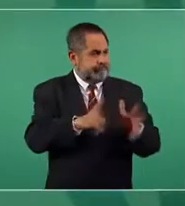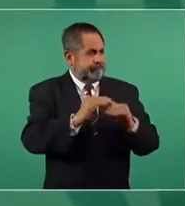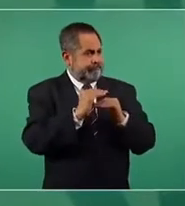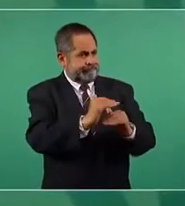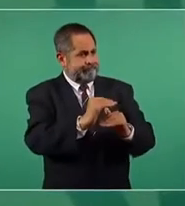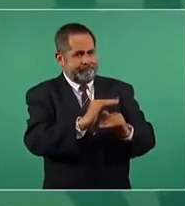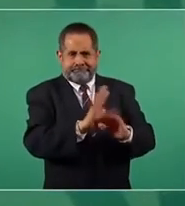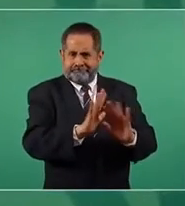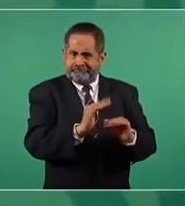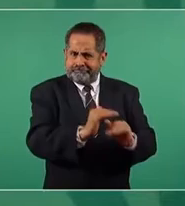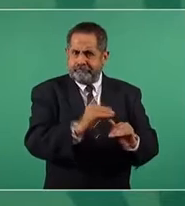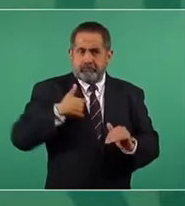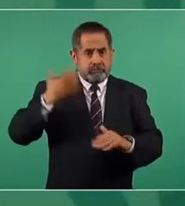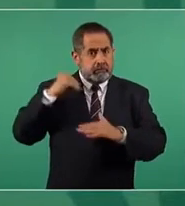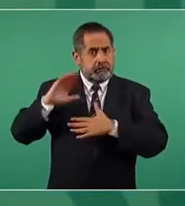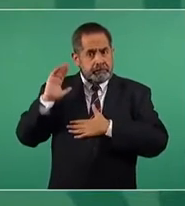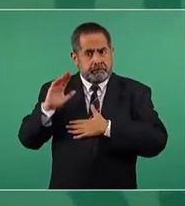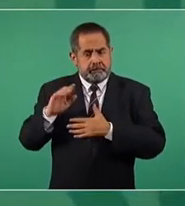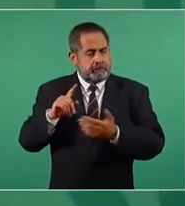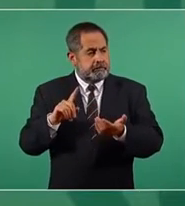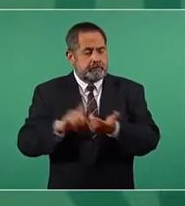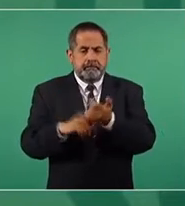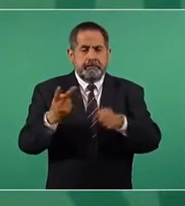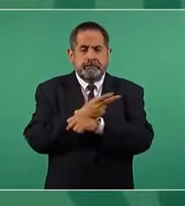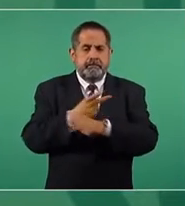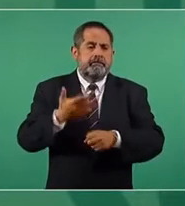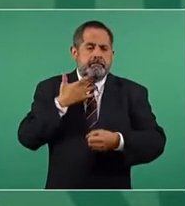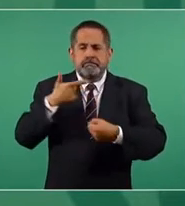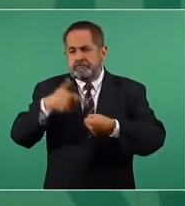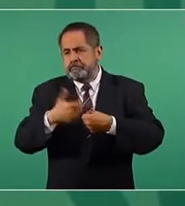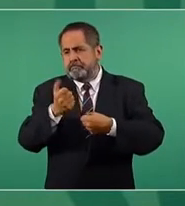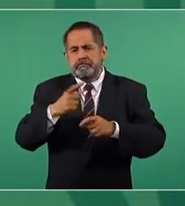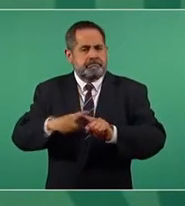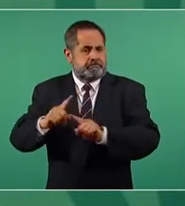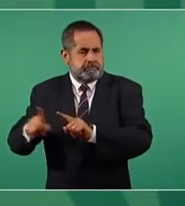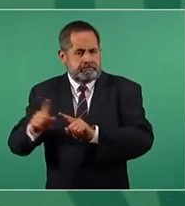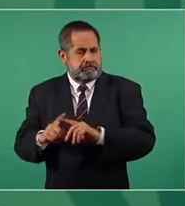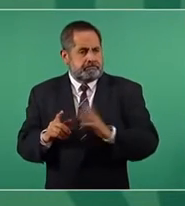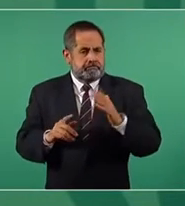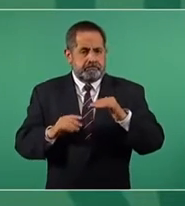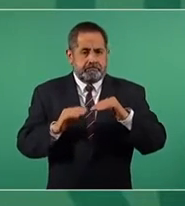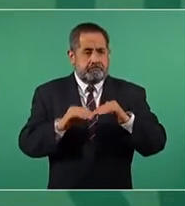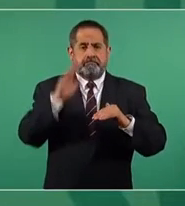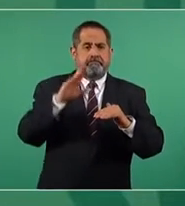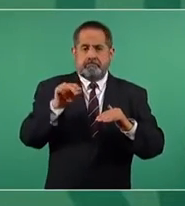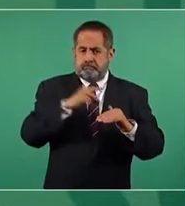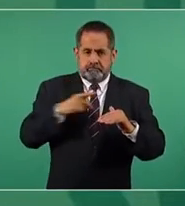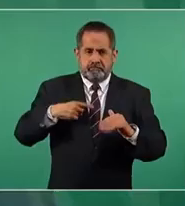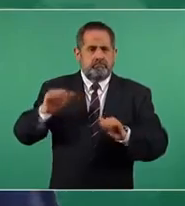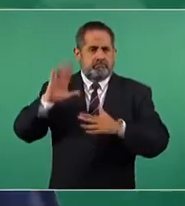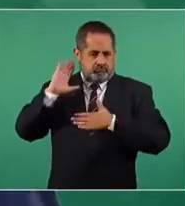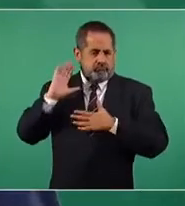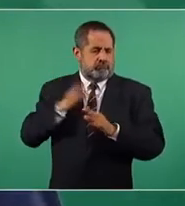de los combustibles por encima de la inflación, o lo he